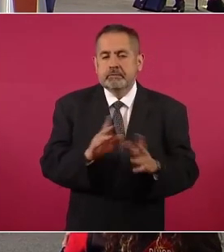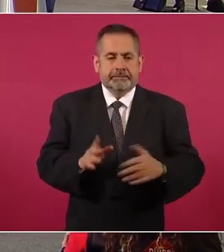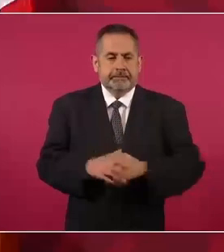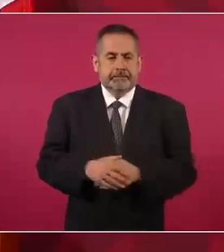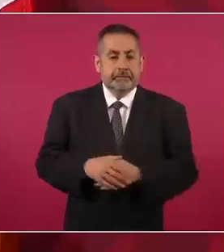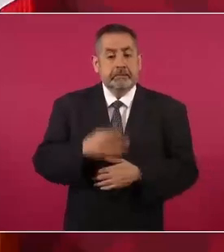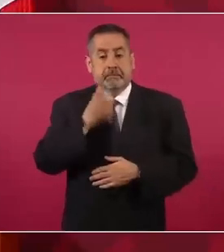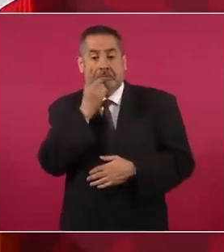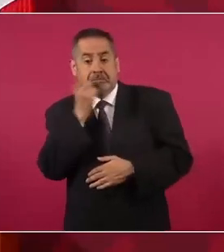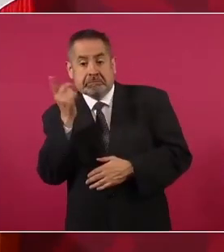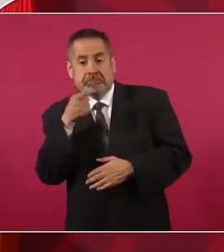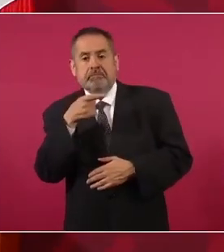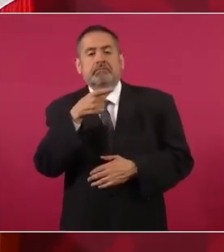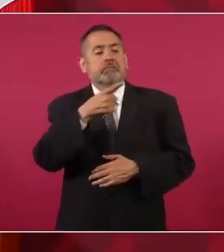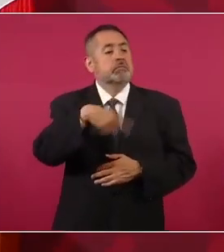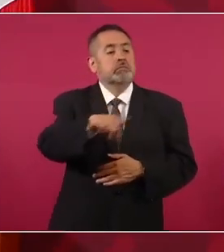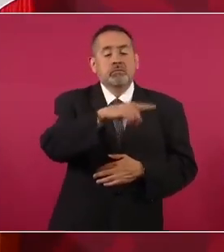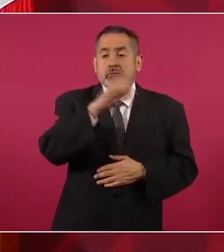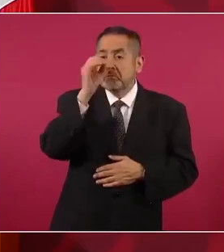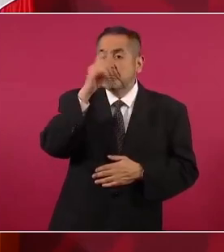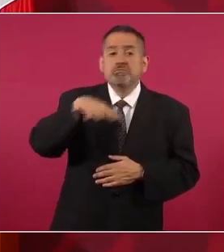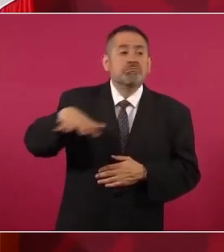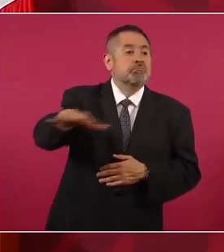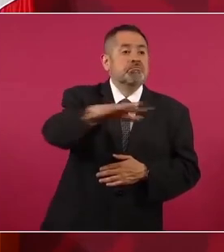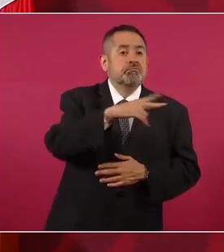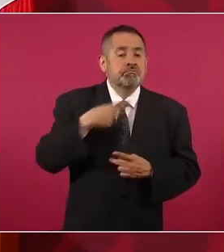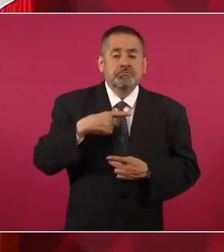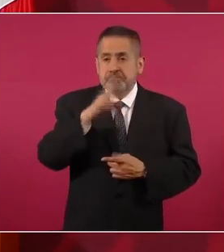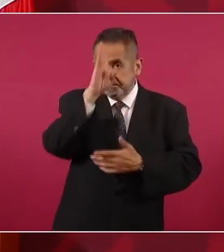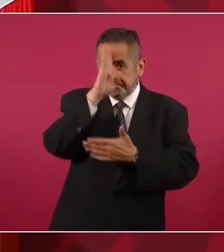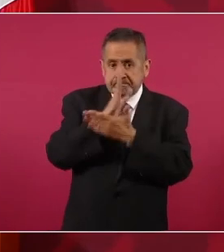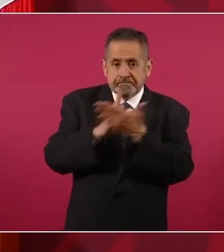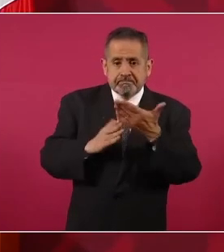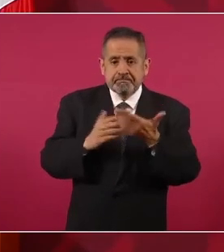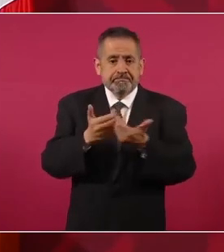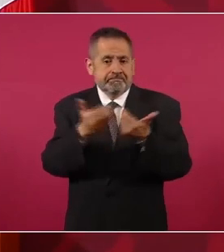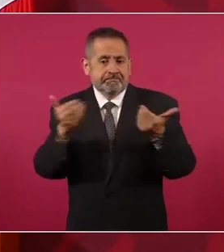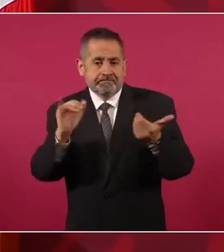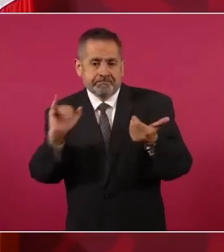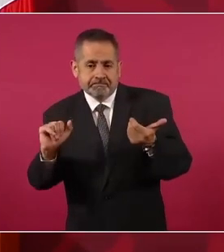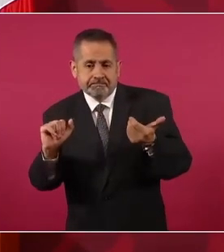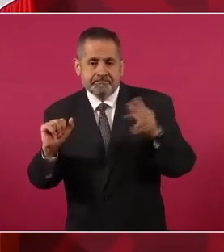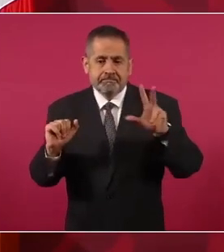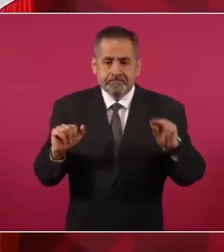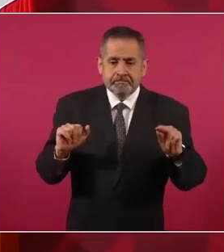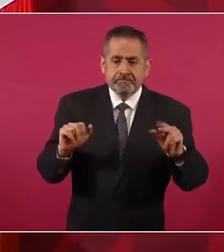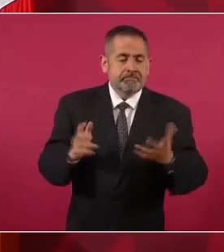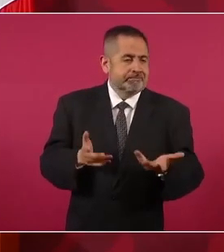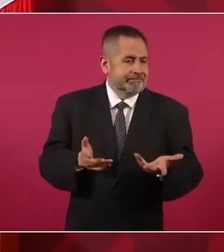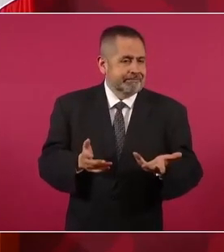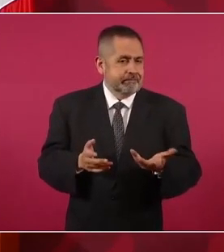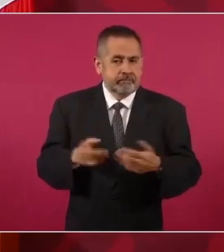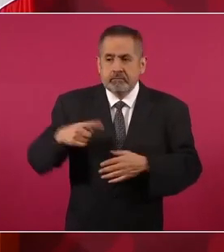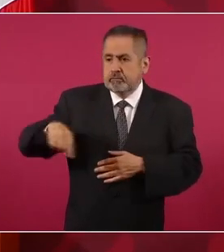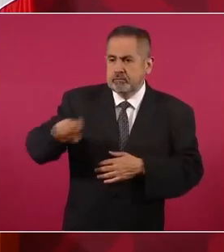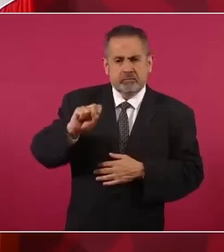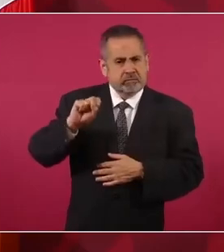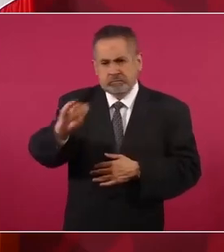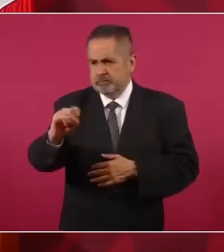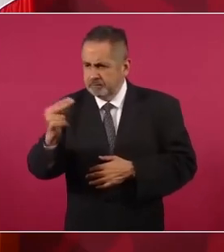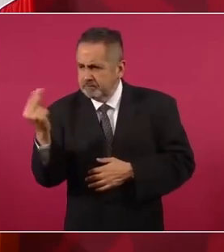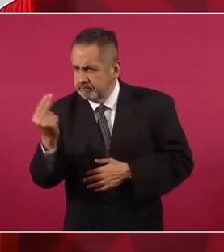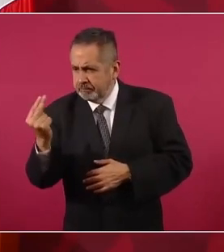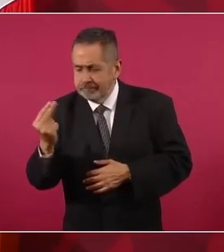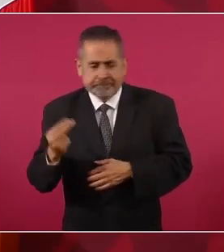está dividida entre quienes lo ven muy necesario y